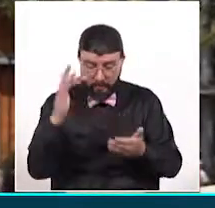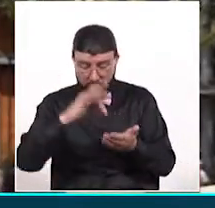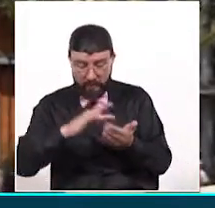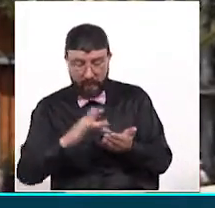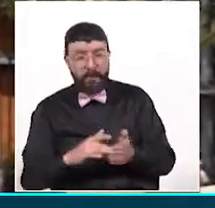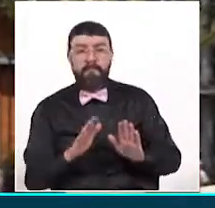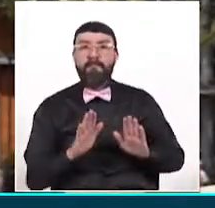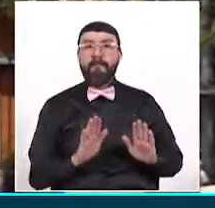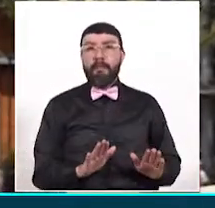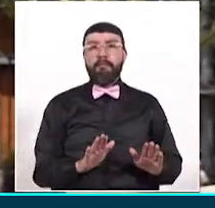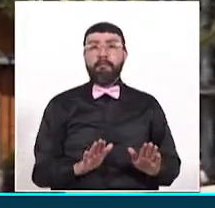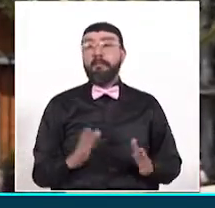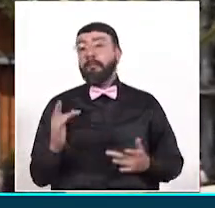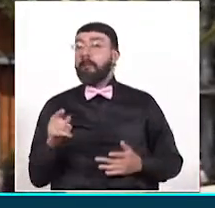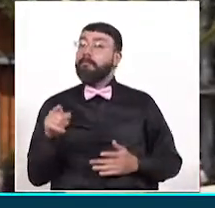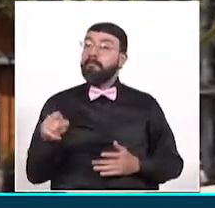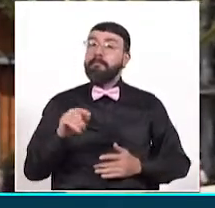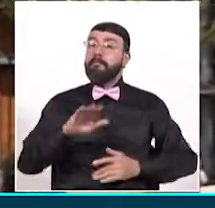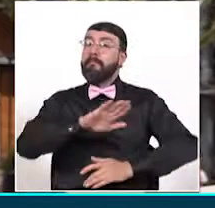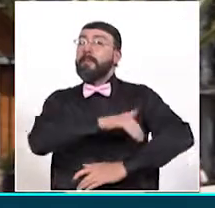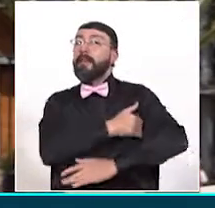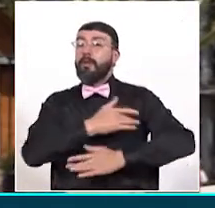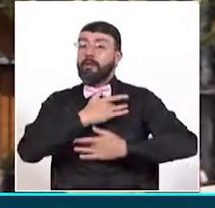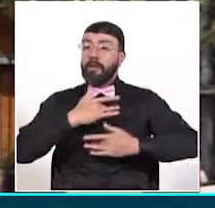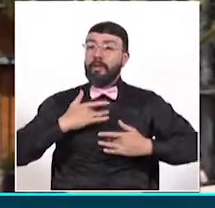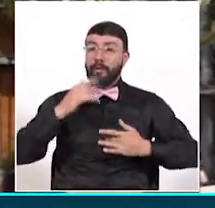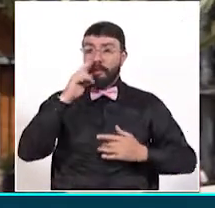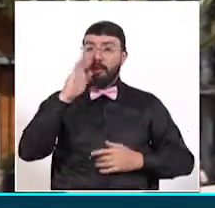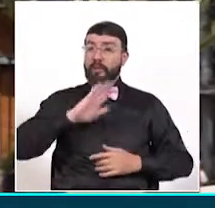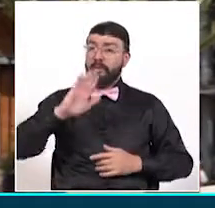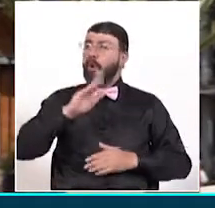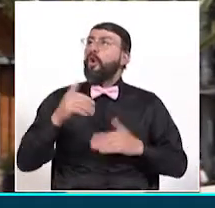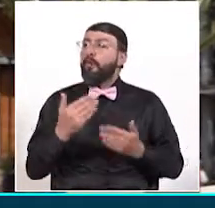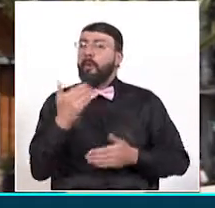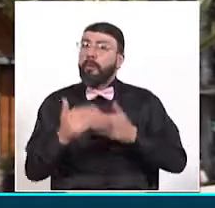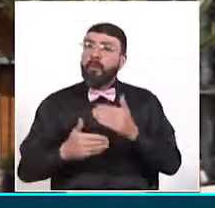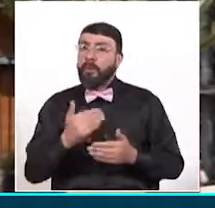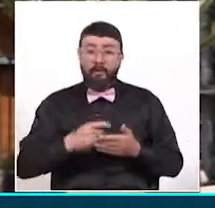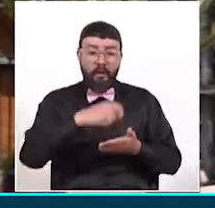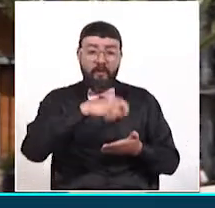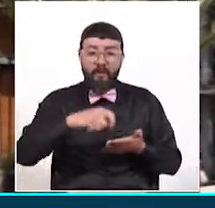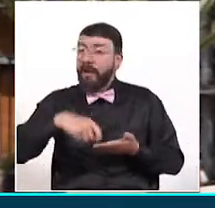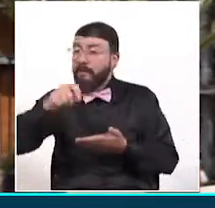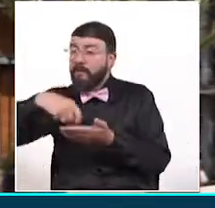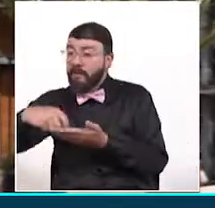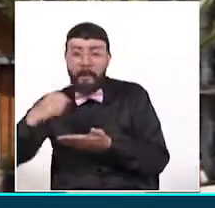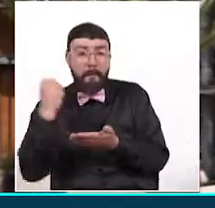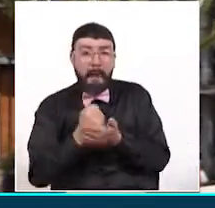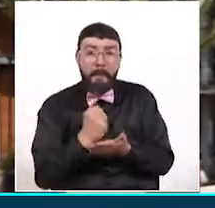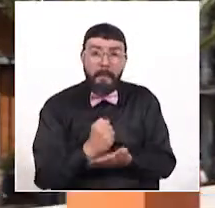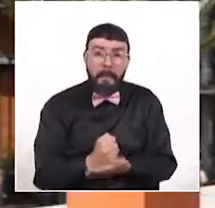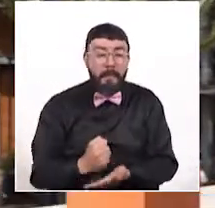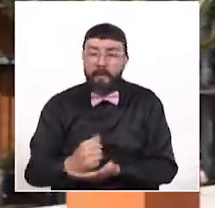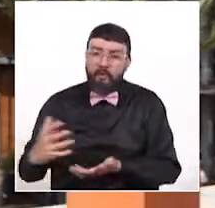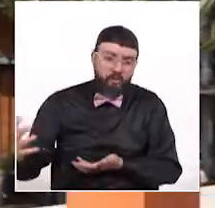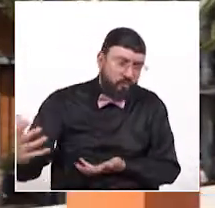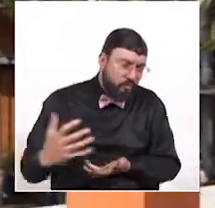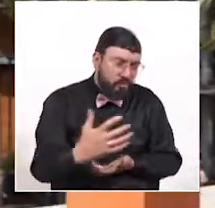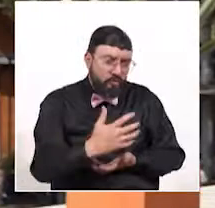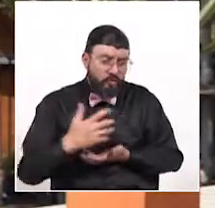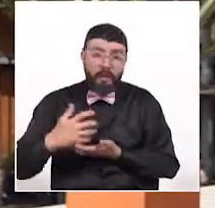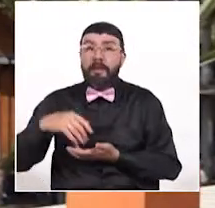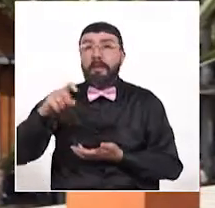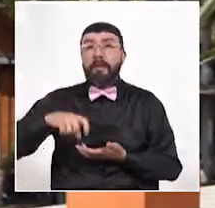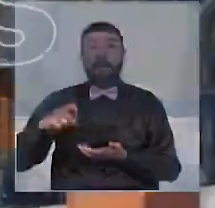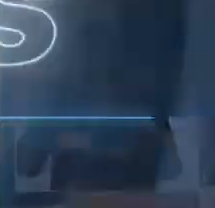se emita un concepto del Ministerio de Salud Nacional sobre el proceso para la recolección de firmas en torno a la bioseguridad por cuenta de la pandemia.